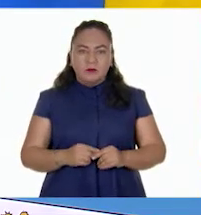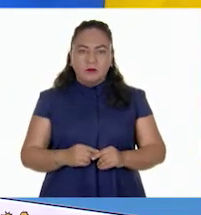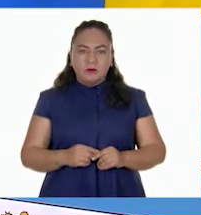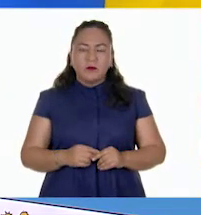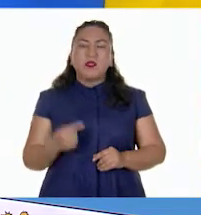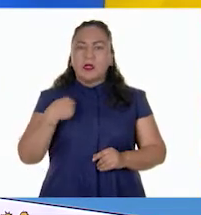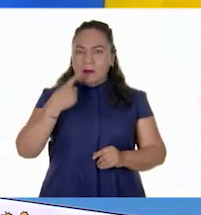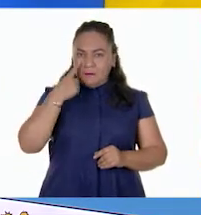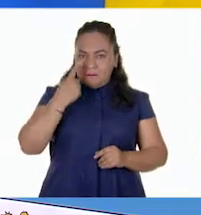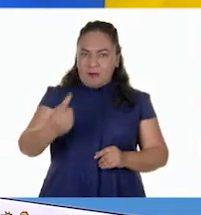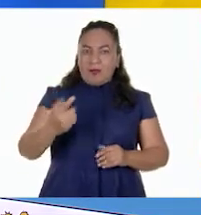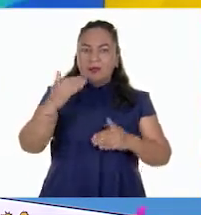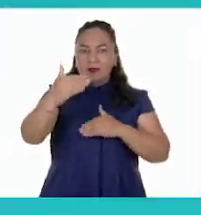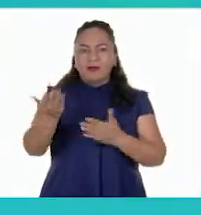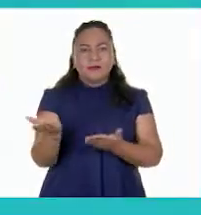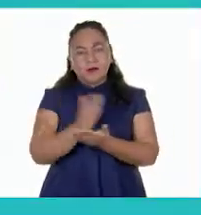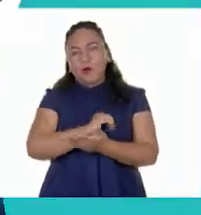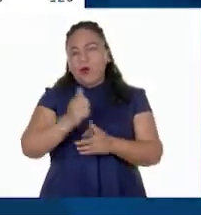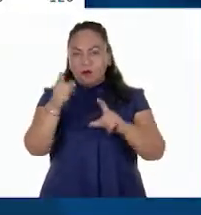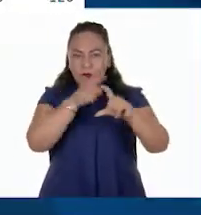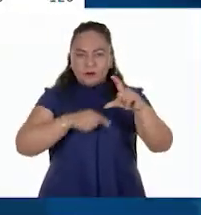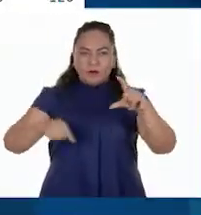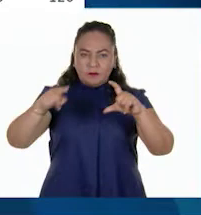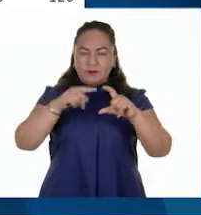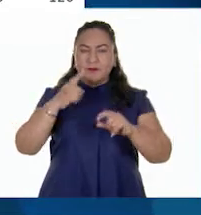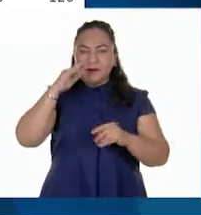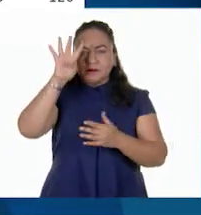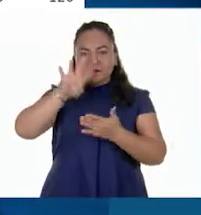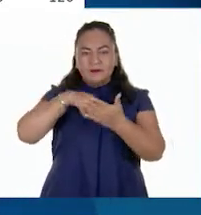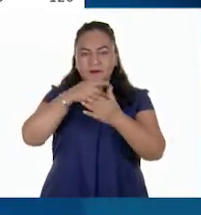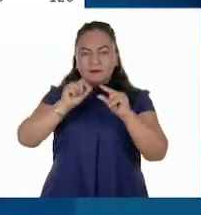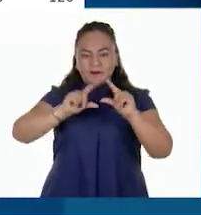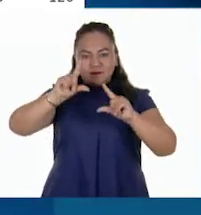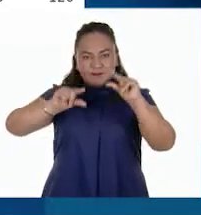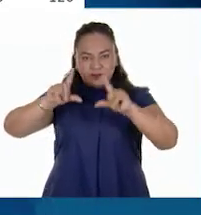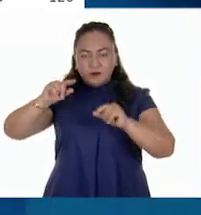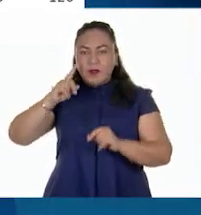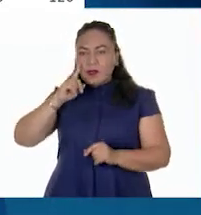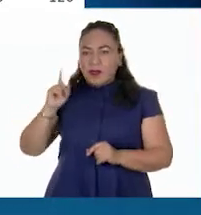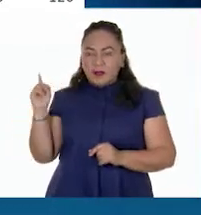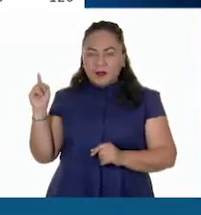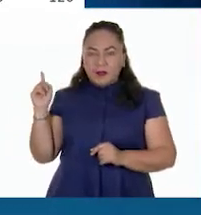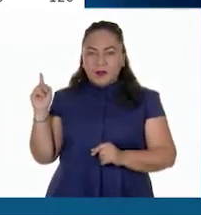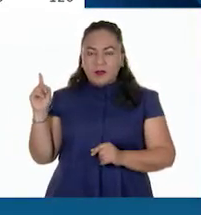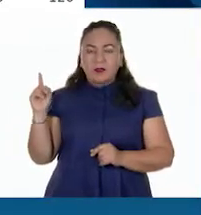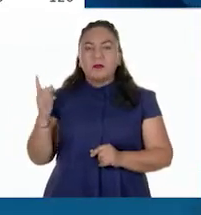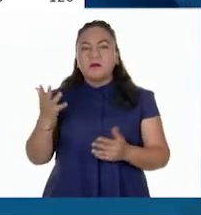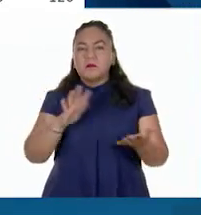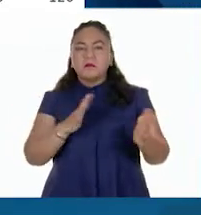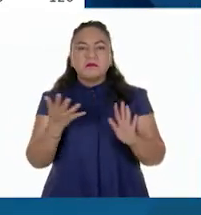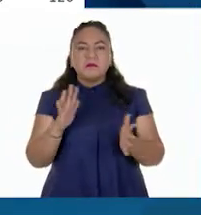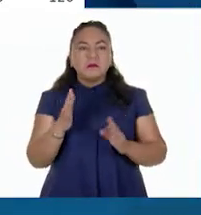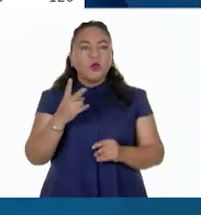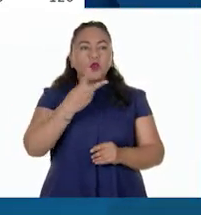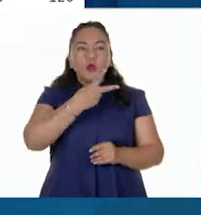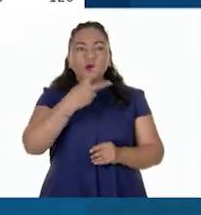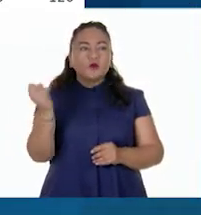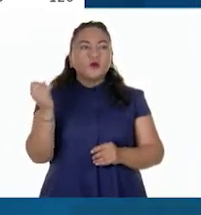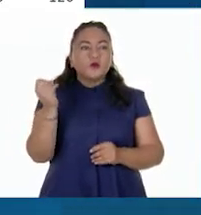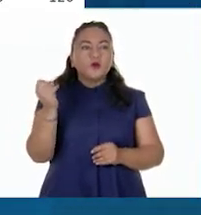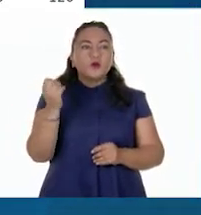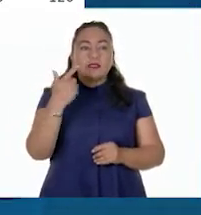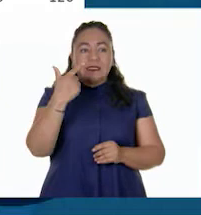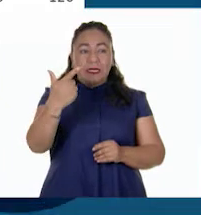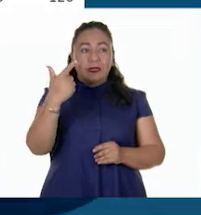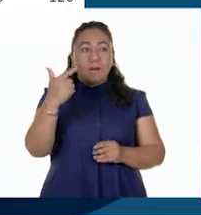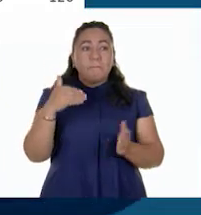Veamos la siguiente gráfica. La población mundial de búfalos de agua es de alrededor de 207